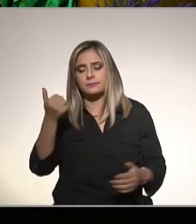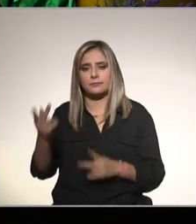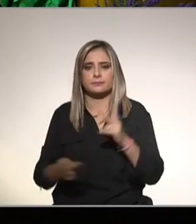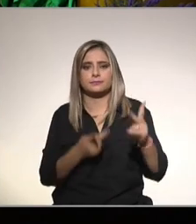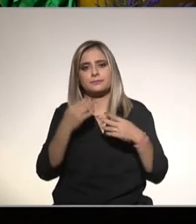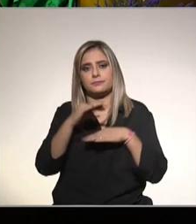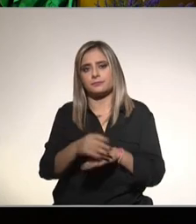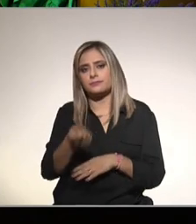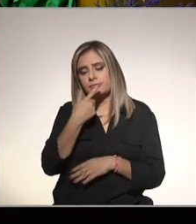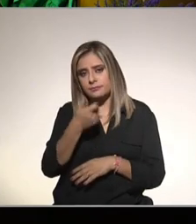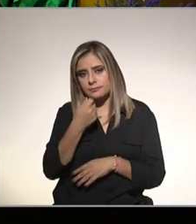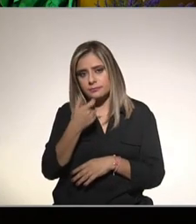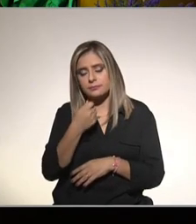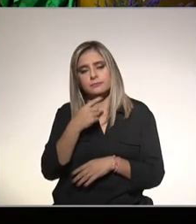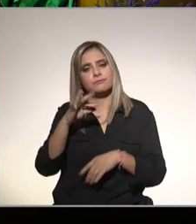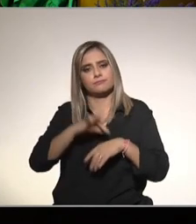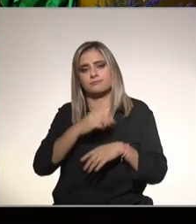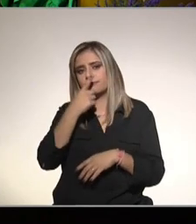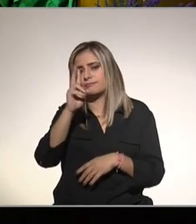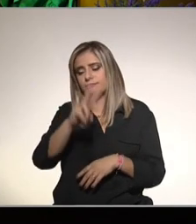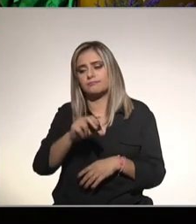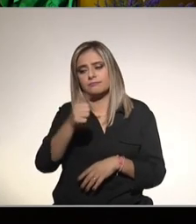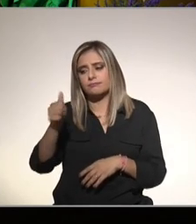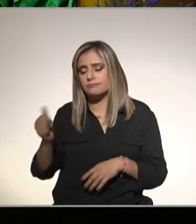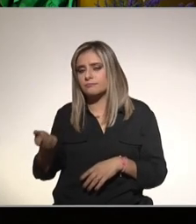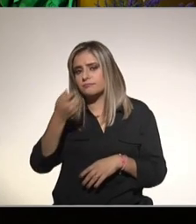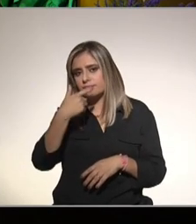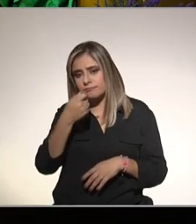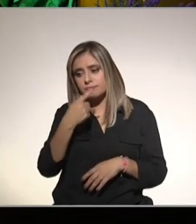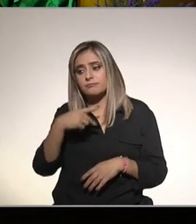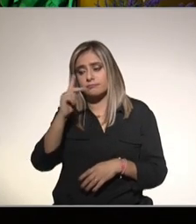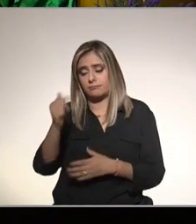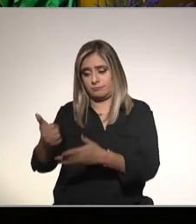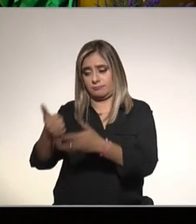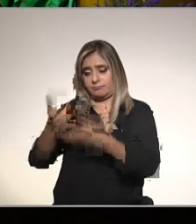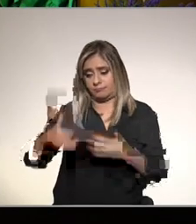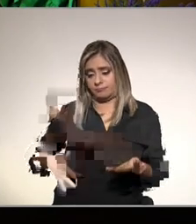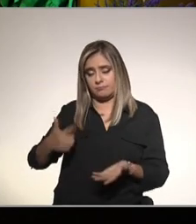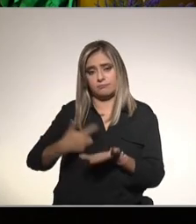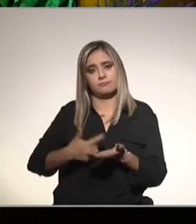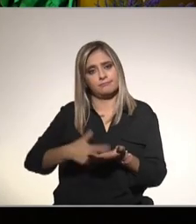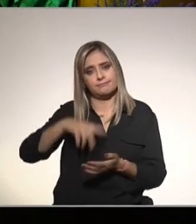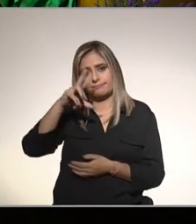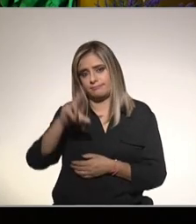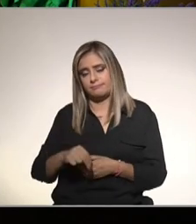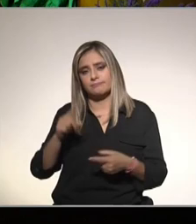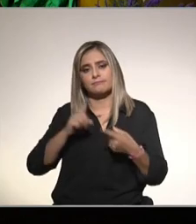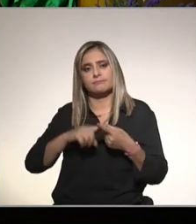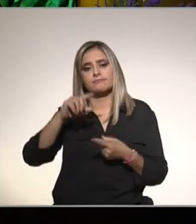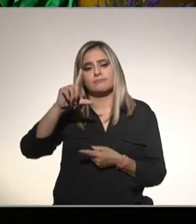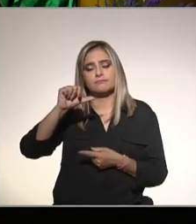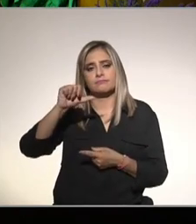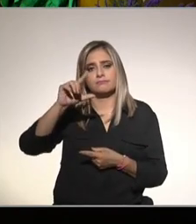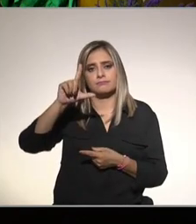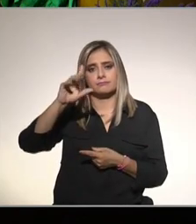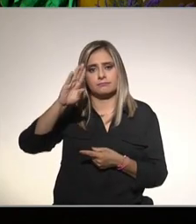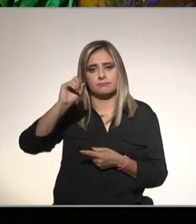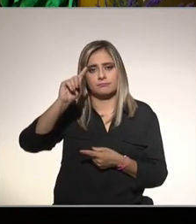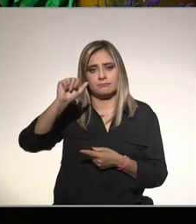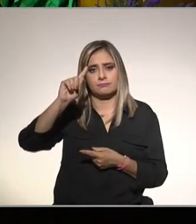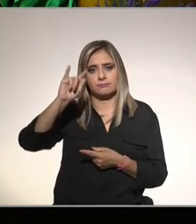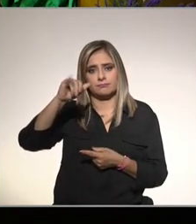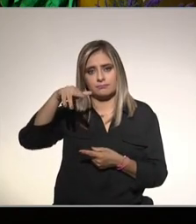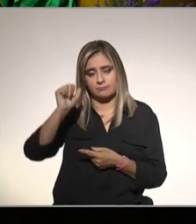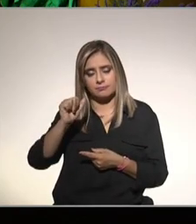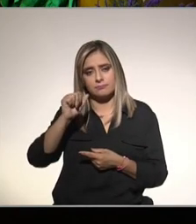medicamentos específicos ya dijo el doctor que hay medicamentos pero no específicamente para el hígado graso iba la primera ¿la artobastatina